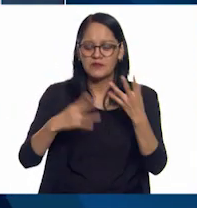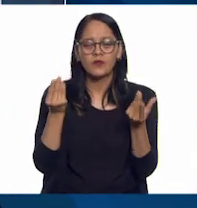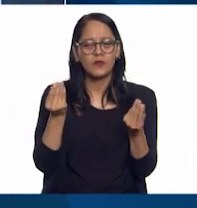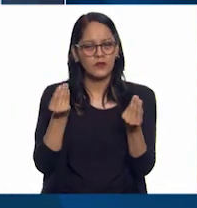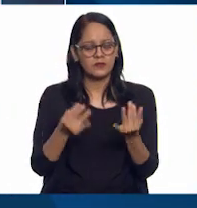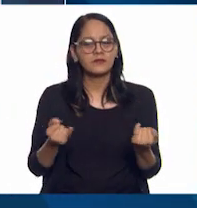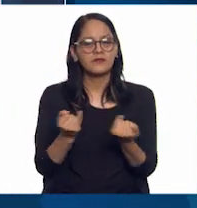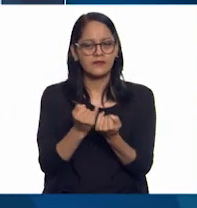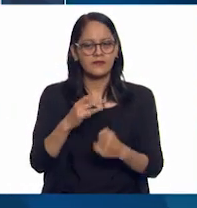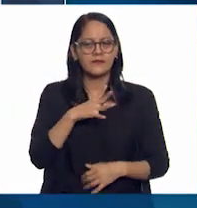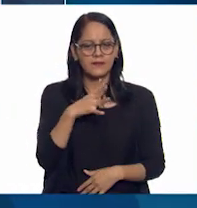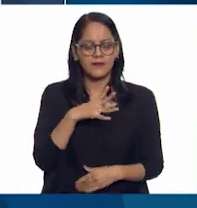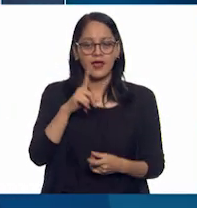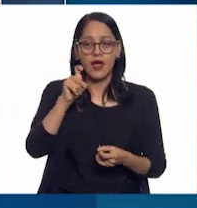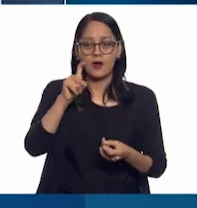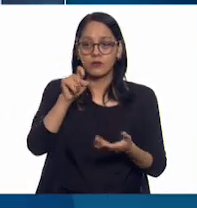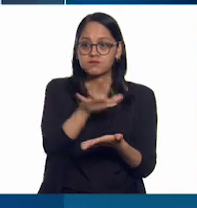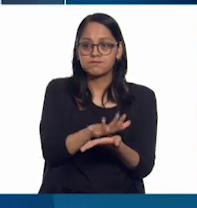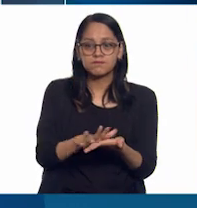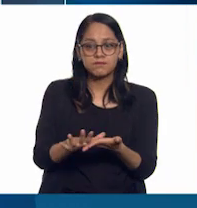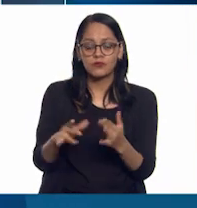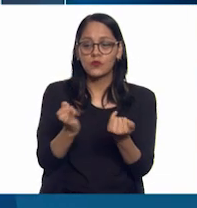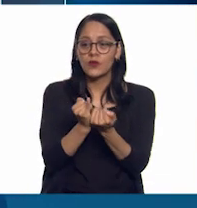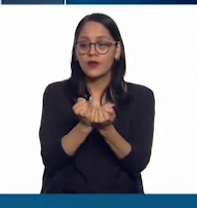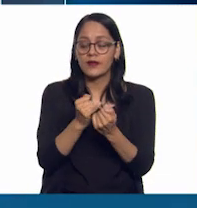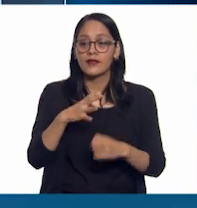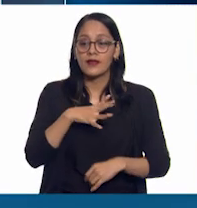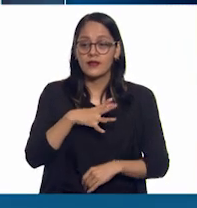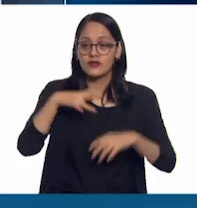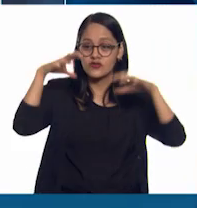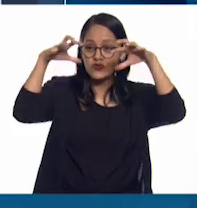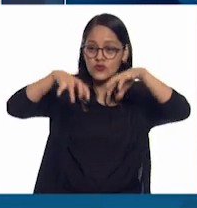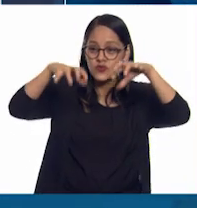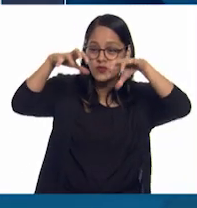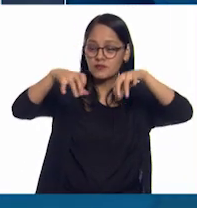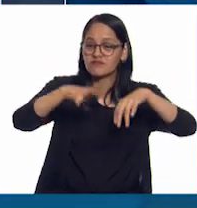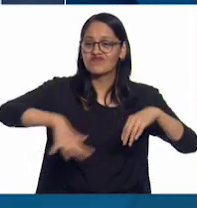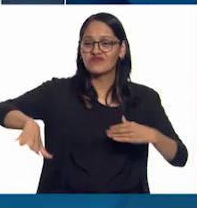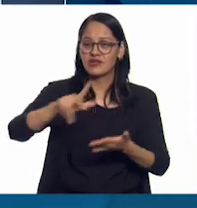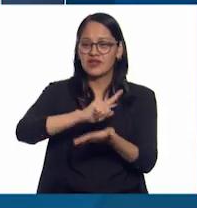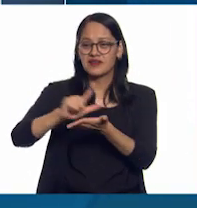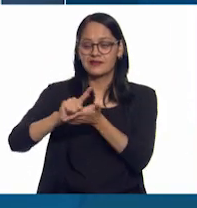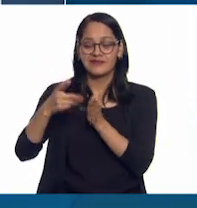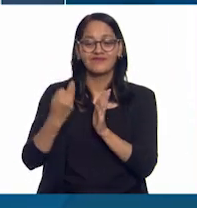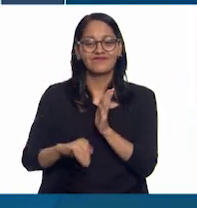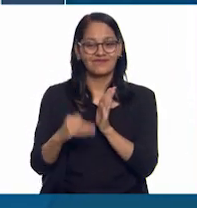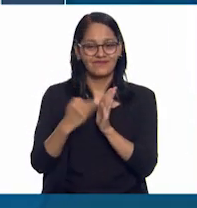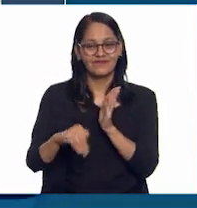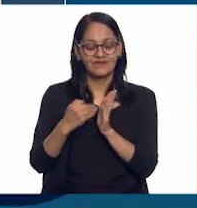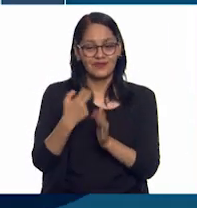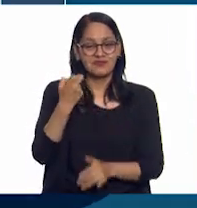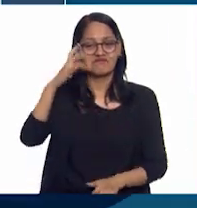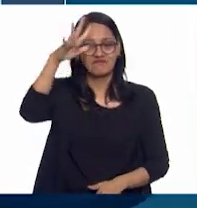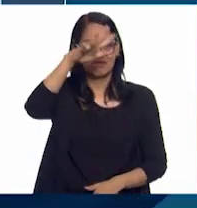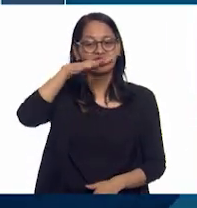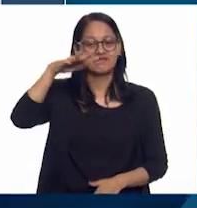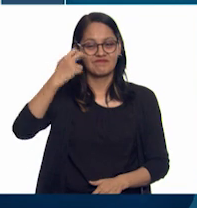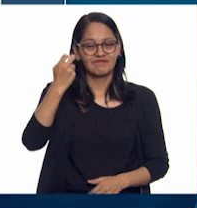hay escasez de agua, que faltan lluvias para limpiar el ambiente, y esos problemas ambientales.